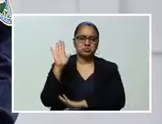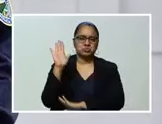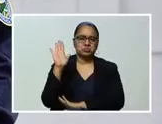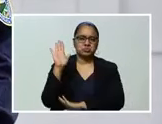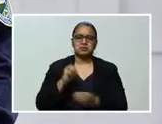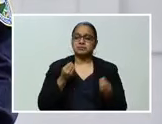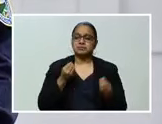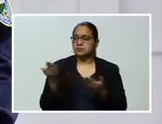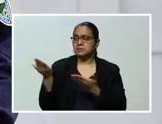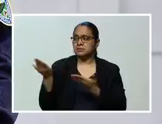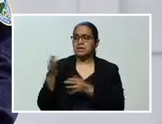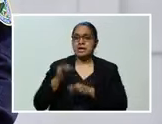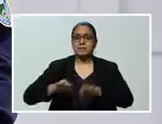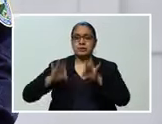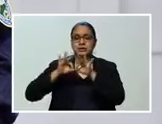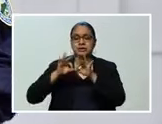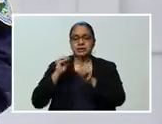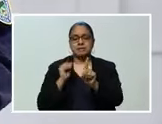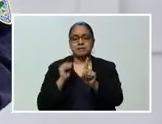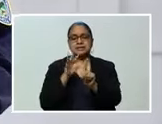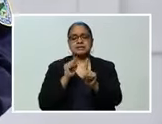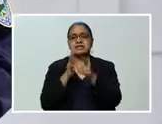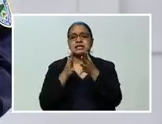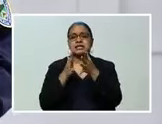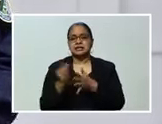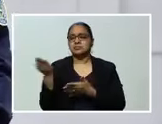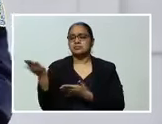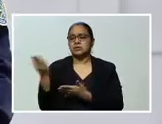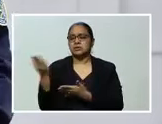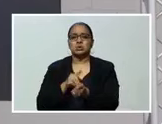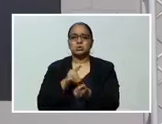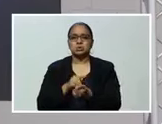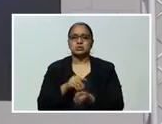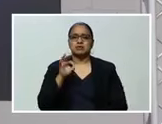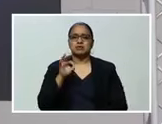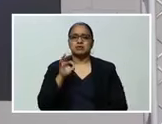un mensaje importante del doctor Francis Contreras